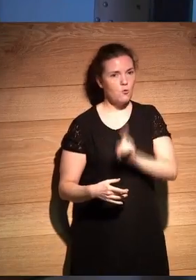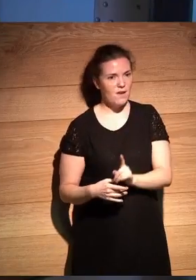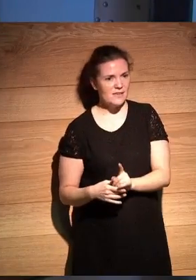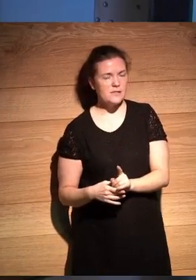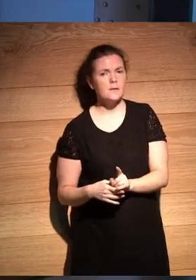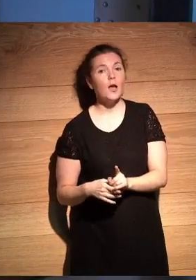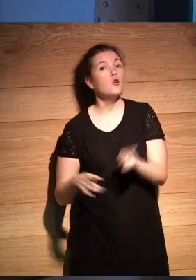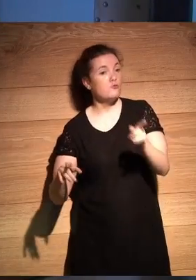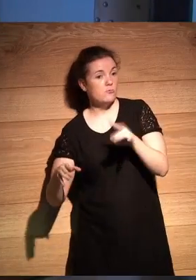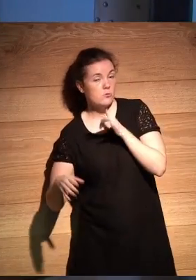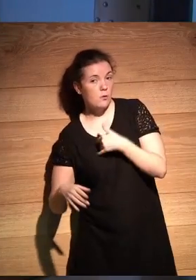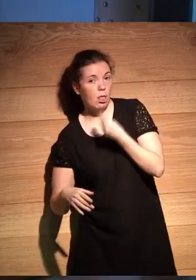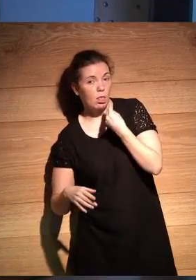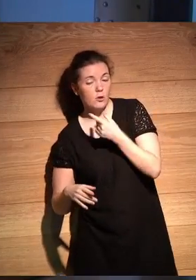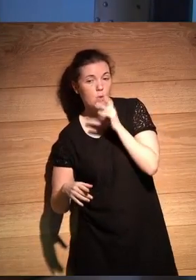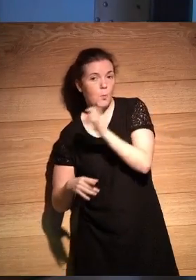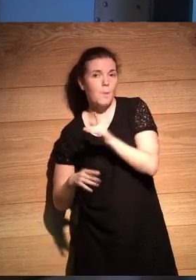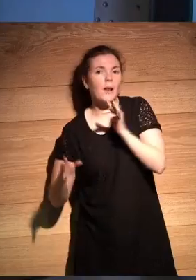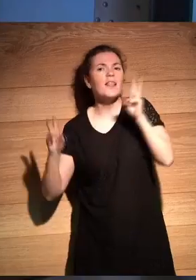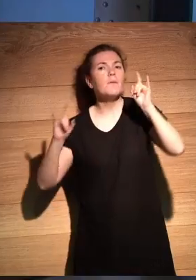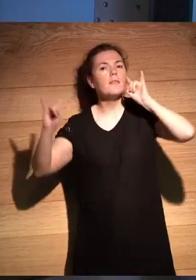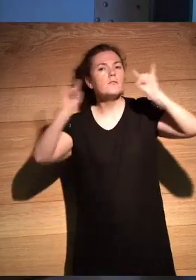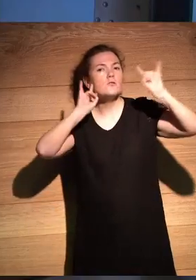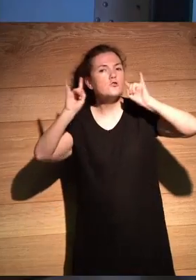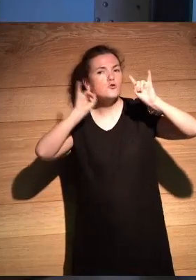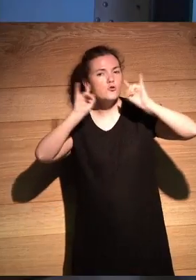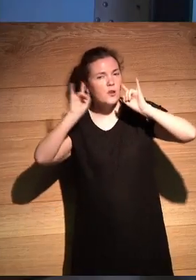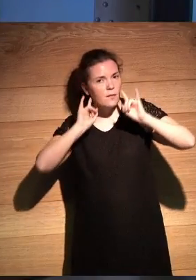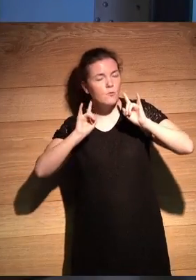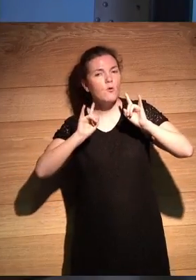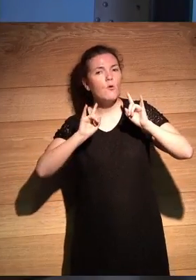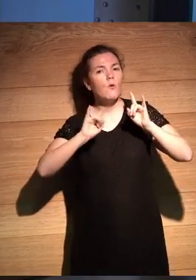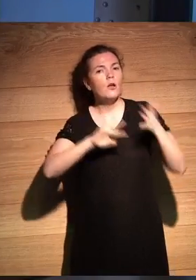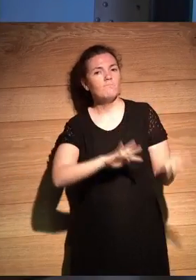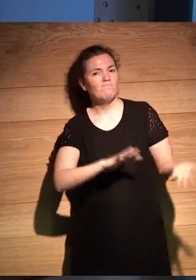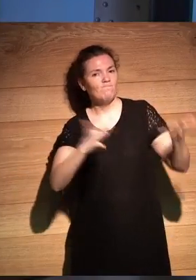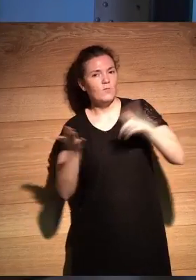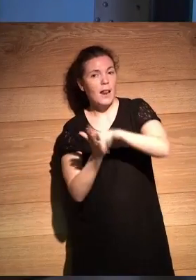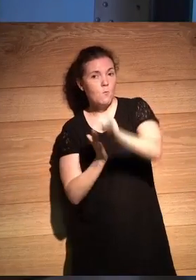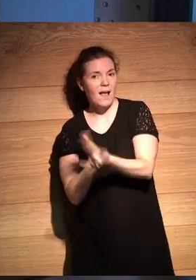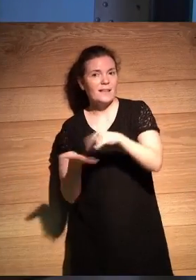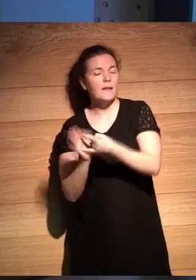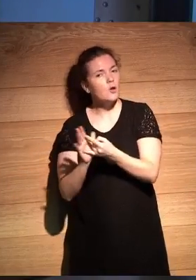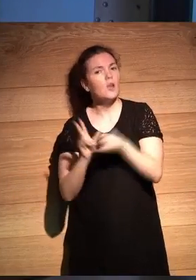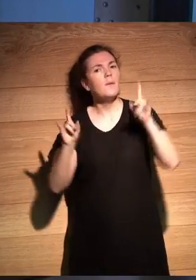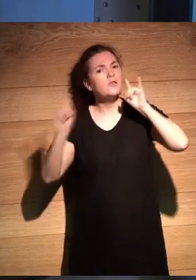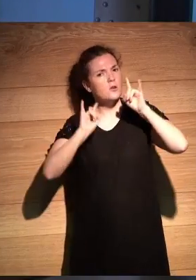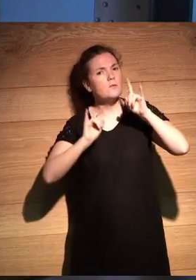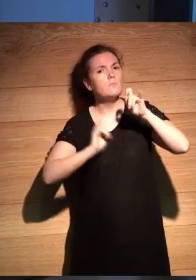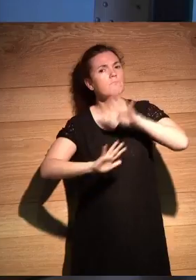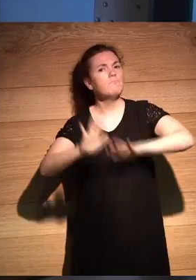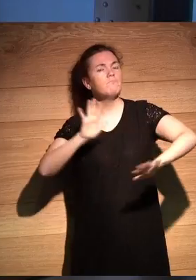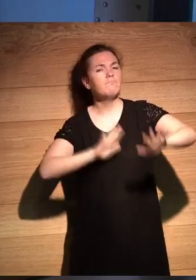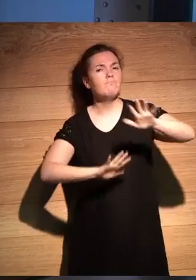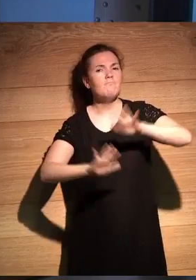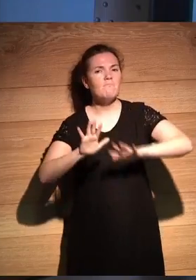también aquí lo habéis comentado el tema del sonido realmente traducido al lenguaje técnico fue bastante complicado tener